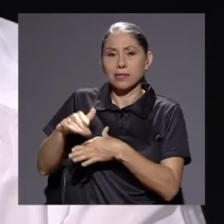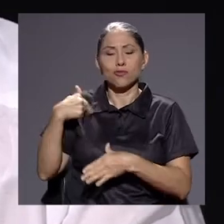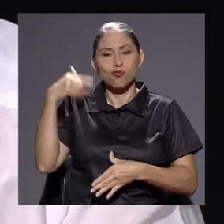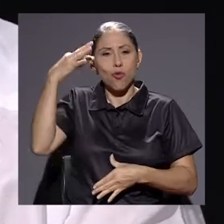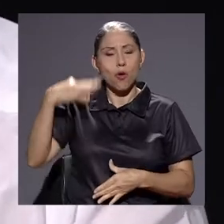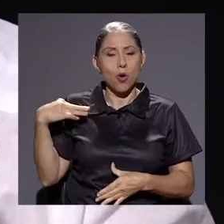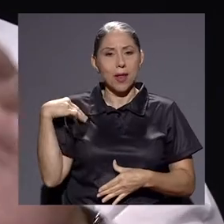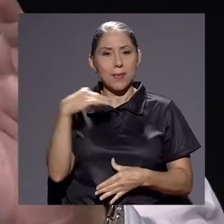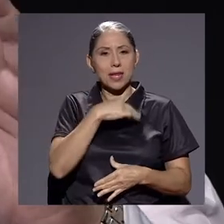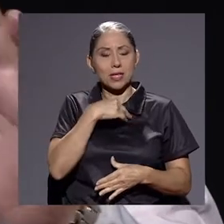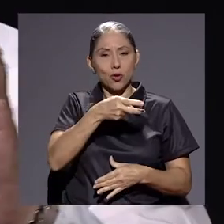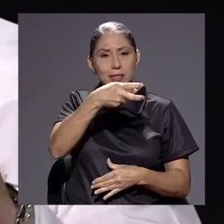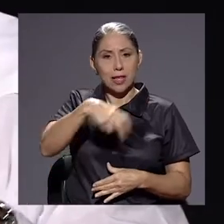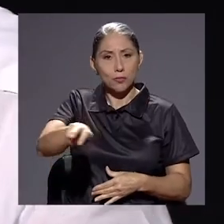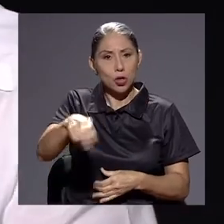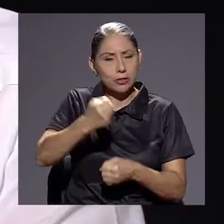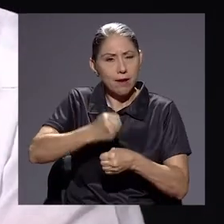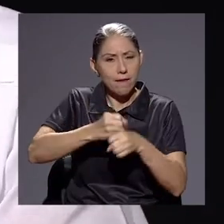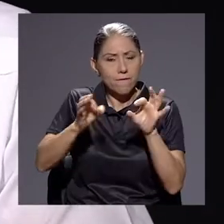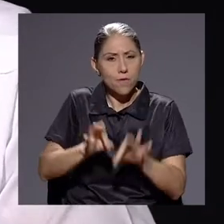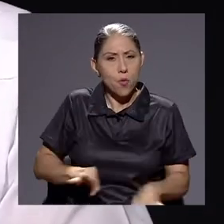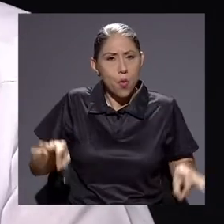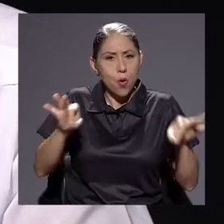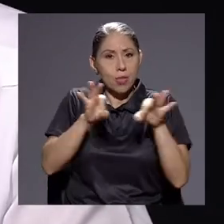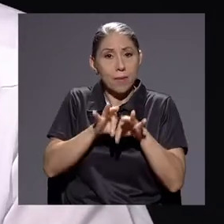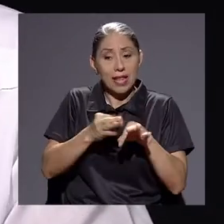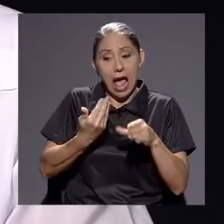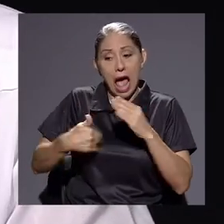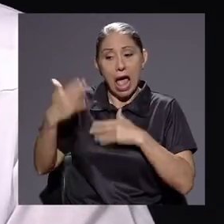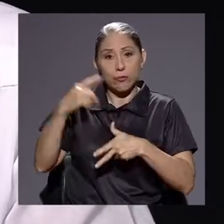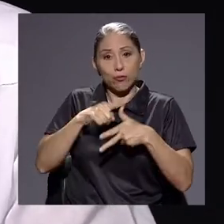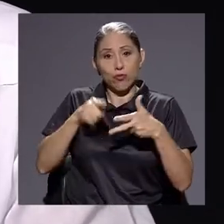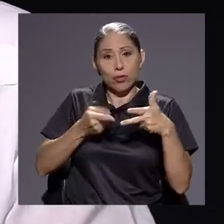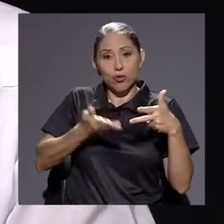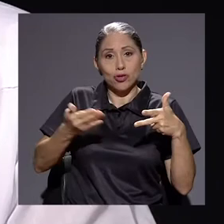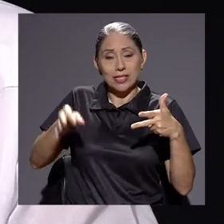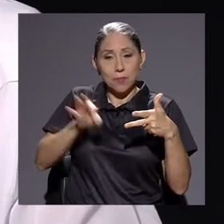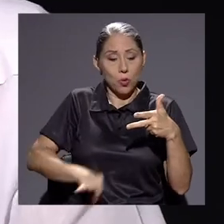Transportes hace una tarea fundamental. Estábamos con tres cosas que es importante.